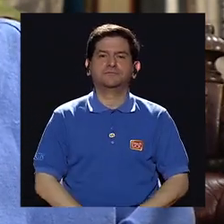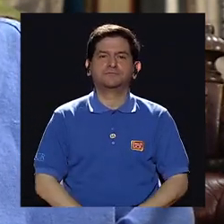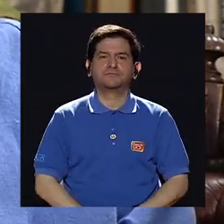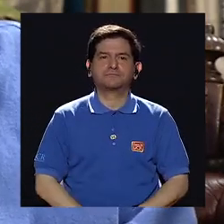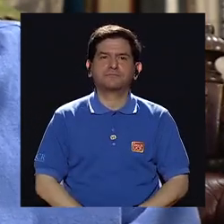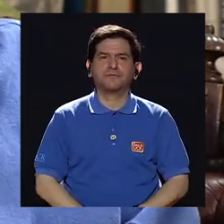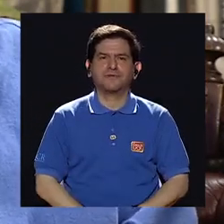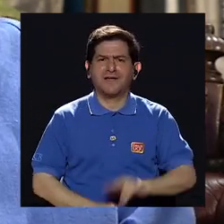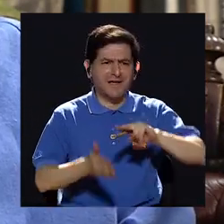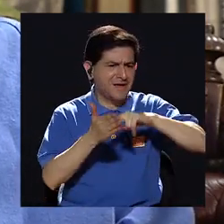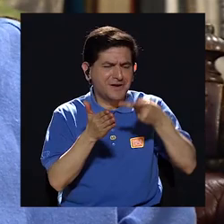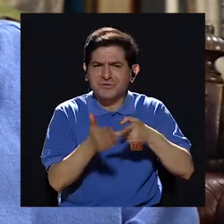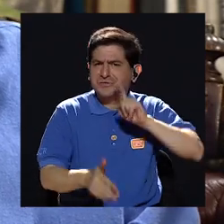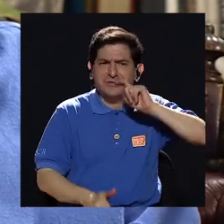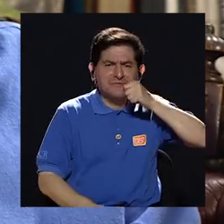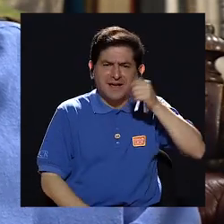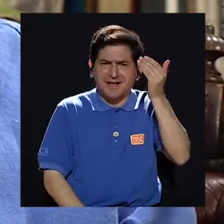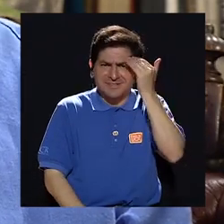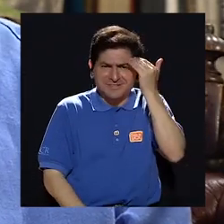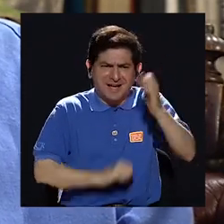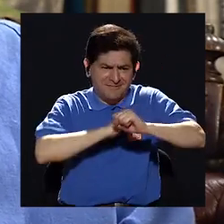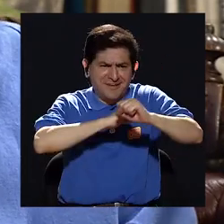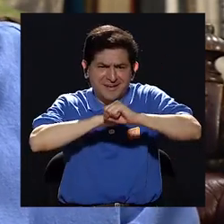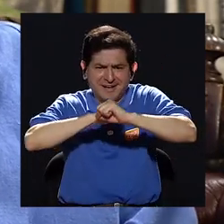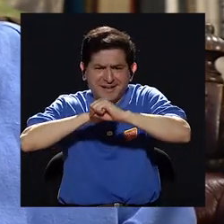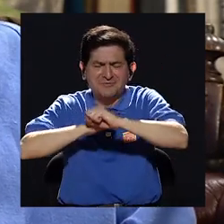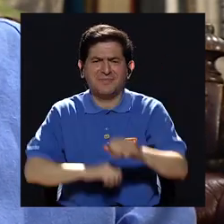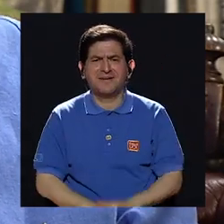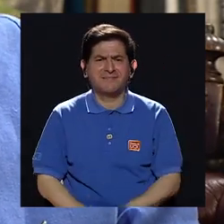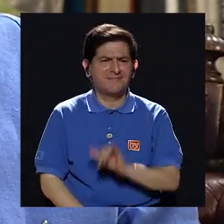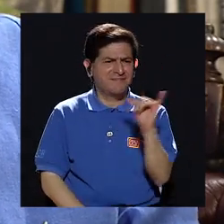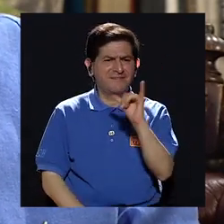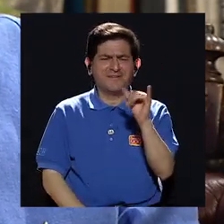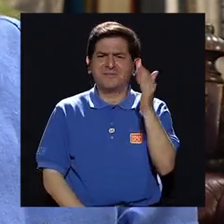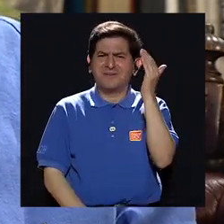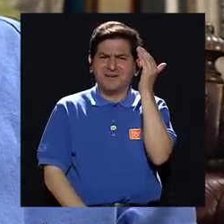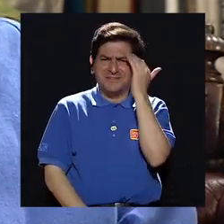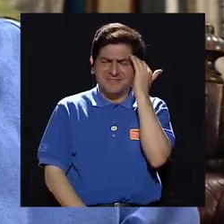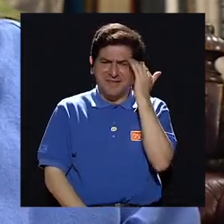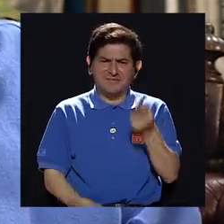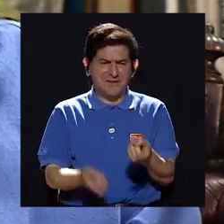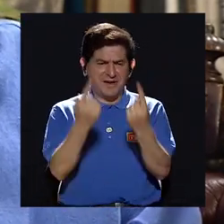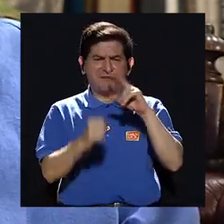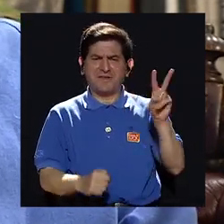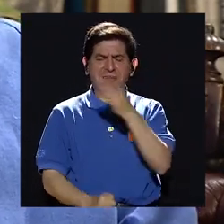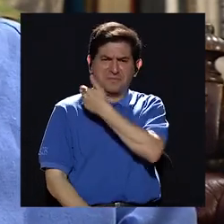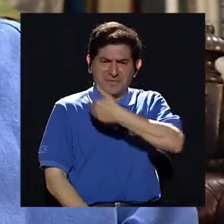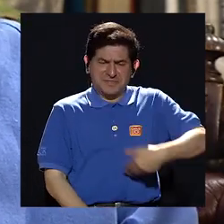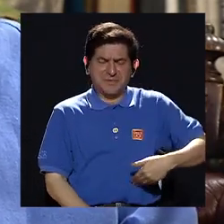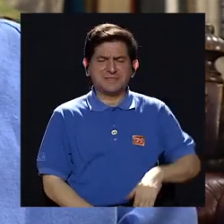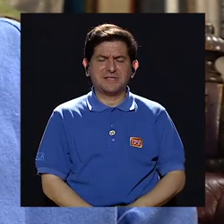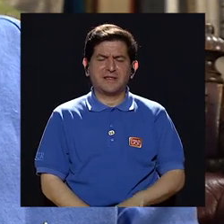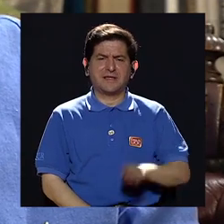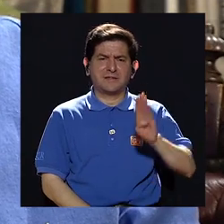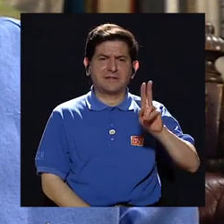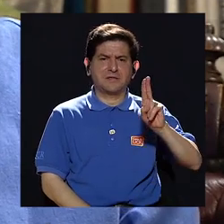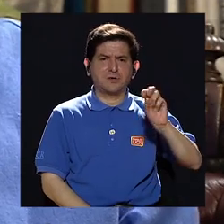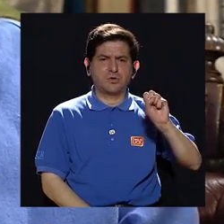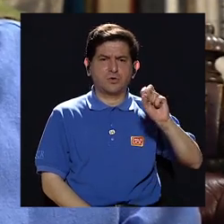eso no era ningún secreto, se sabía en la campaña y se sabía cuando vino el vicepresidente Bush